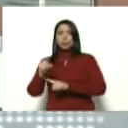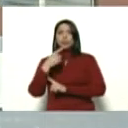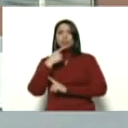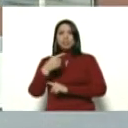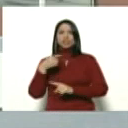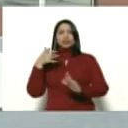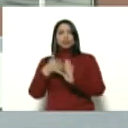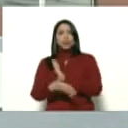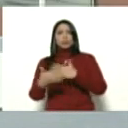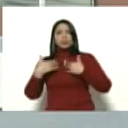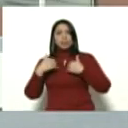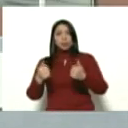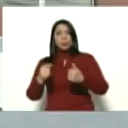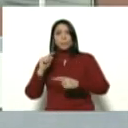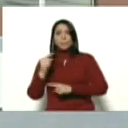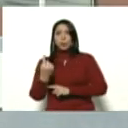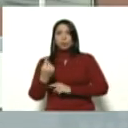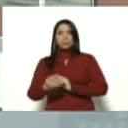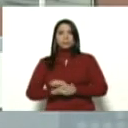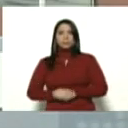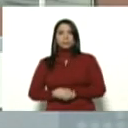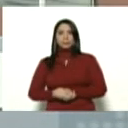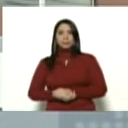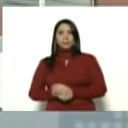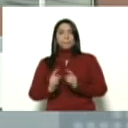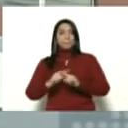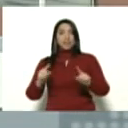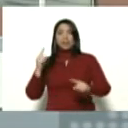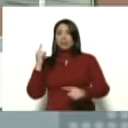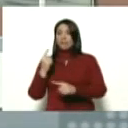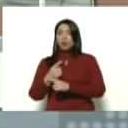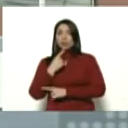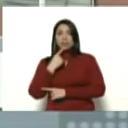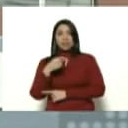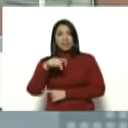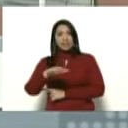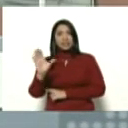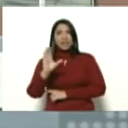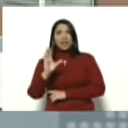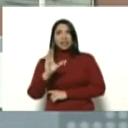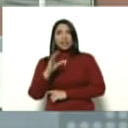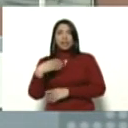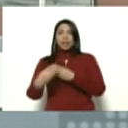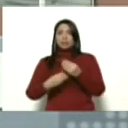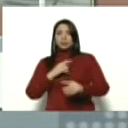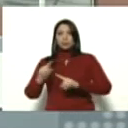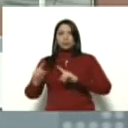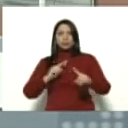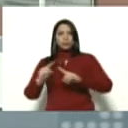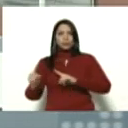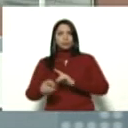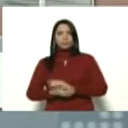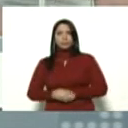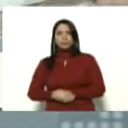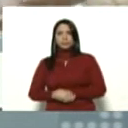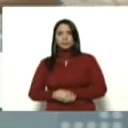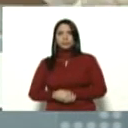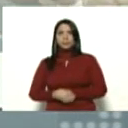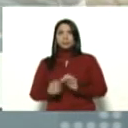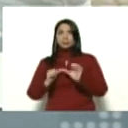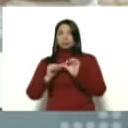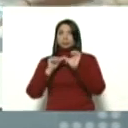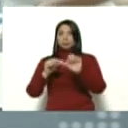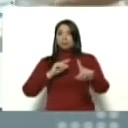la salud en prioridad pero debo decirle que acá en Caracas se están ejecutando y se van a seguir